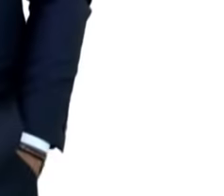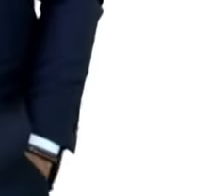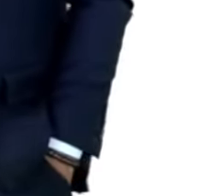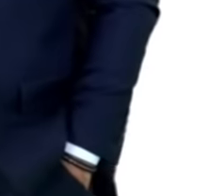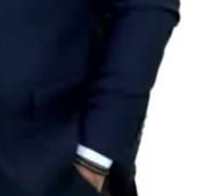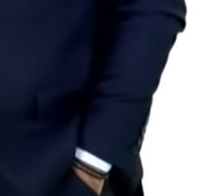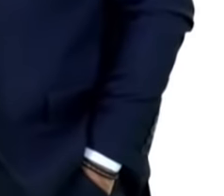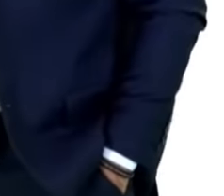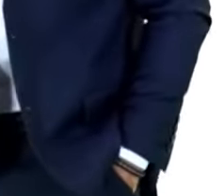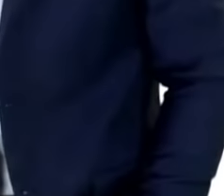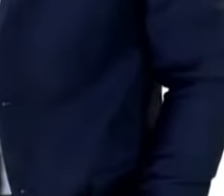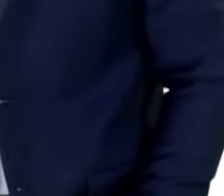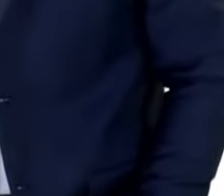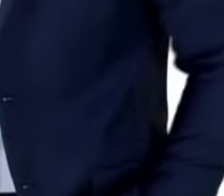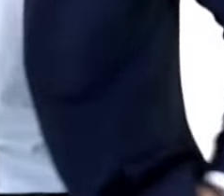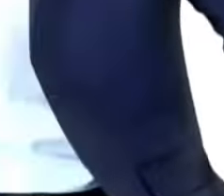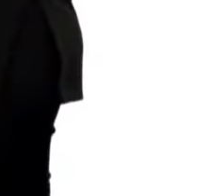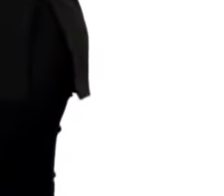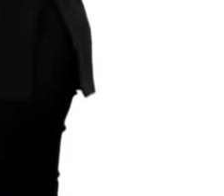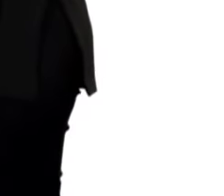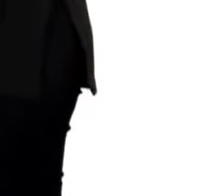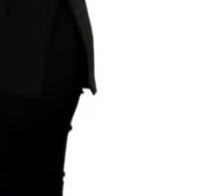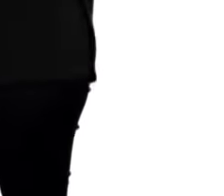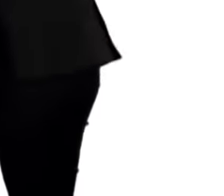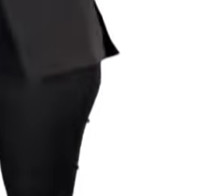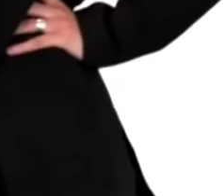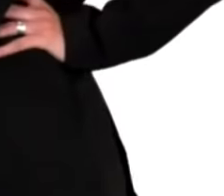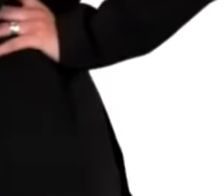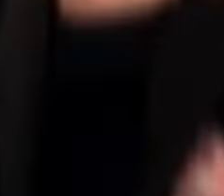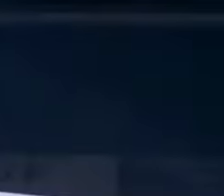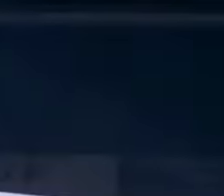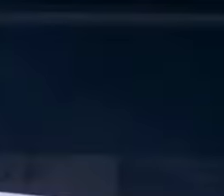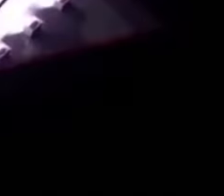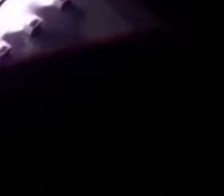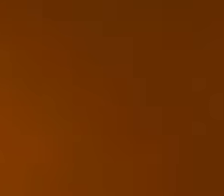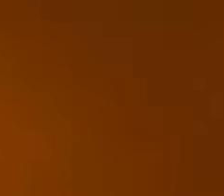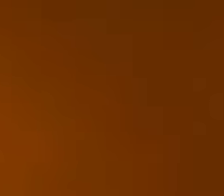Martín Franco y Soledad Cejas nos traen el mundo del deporte.